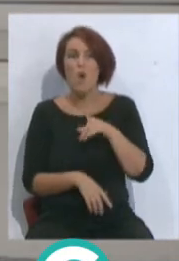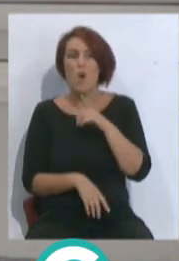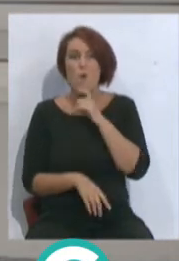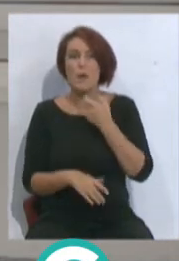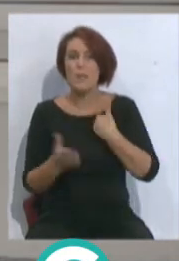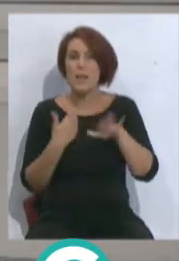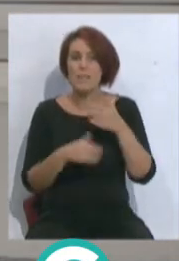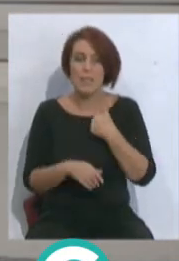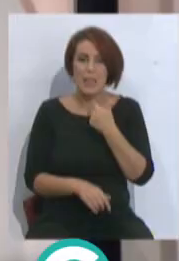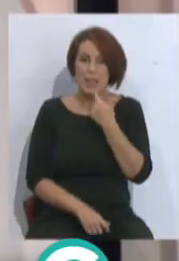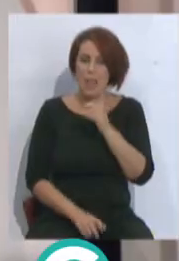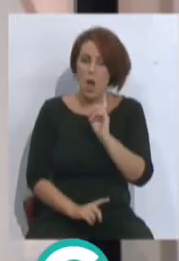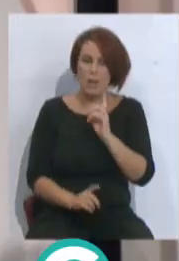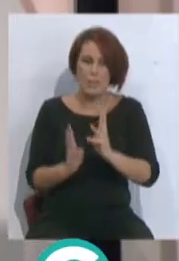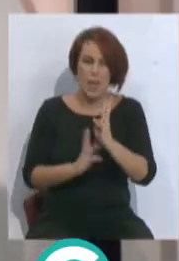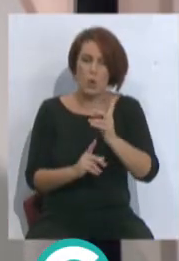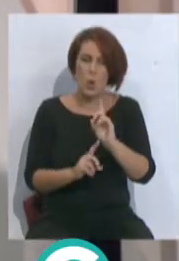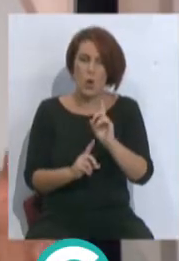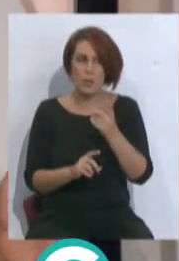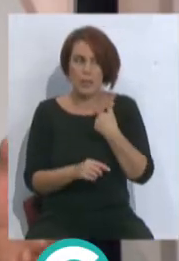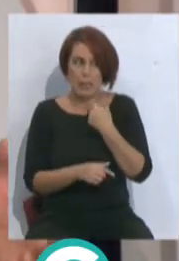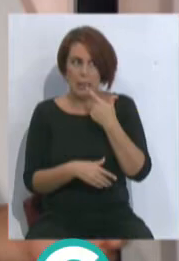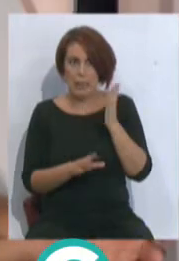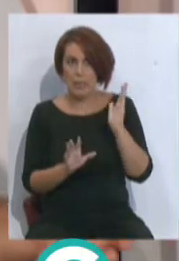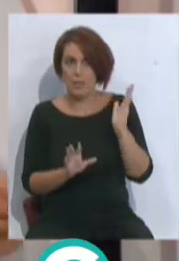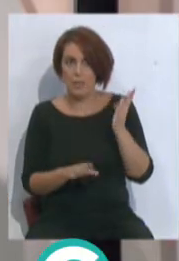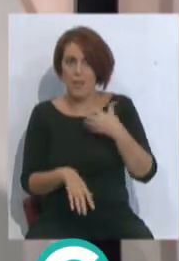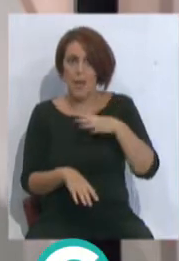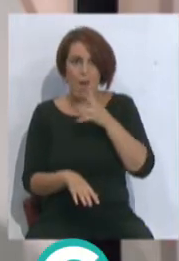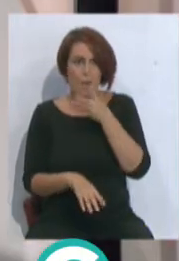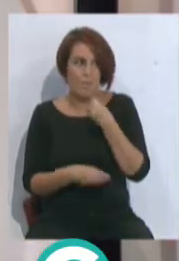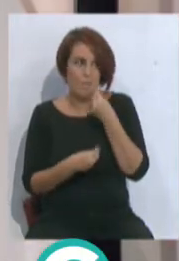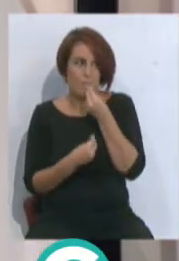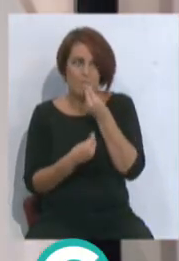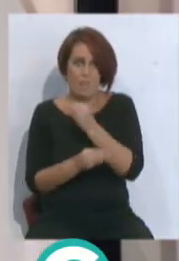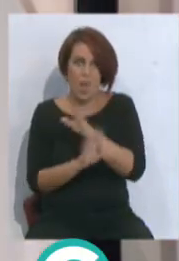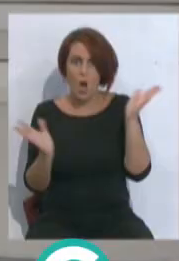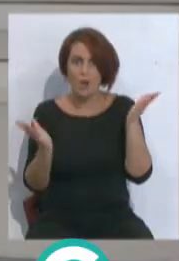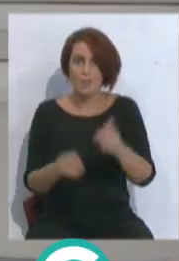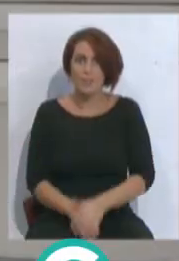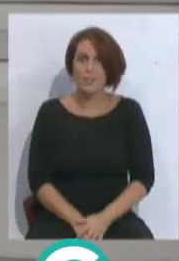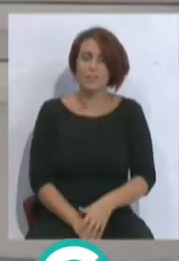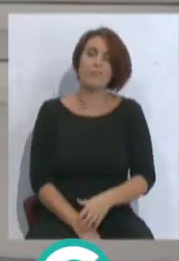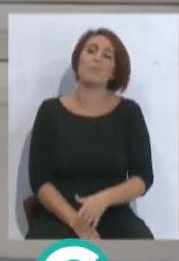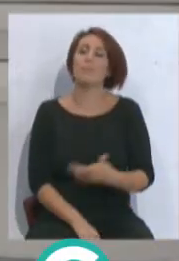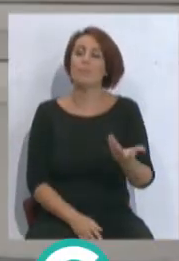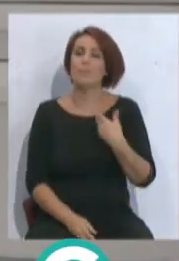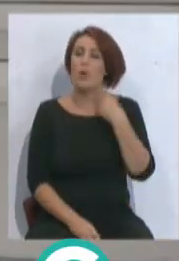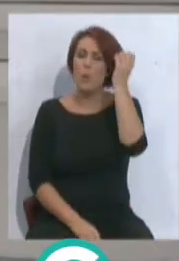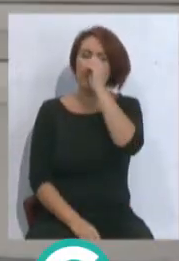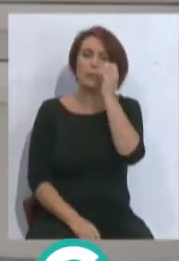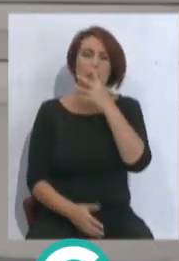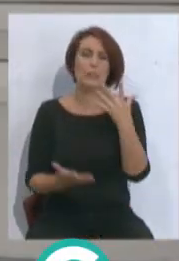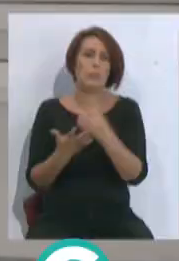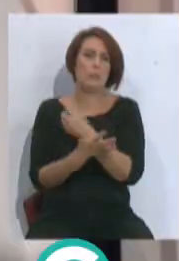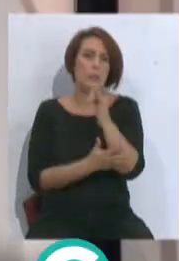¿Entendí que el Cádiz está quemado o no? No, no, Cádiz, déjame, por favor. Si ahora con el mejor chá. Ah, por supuesto que sí. favor. Pero no todas las opiniones